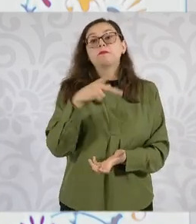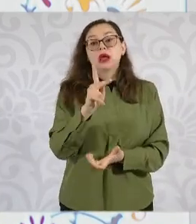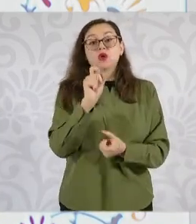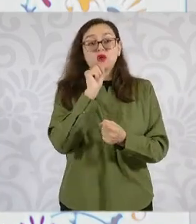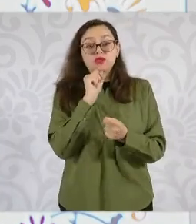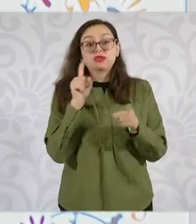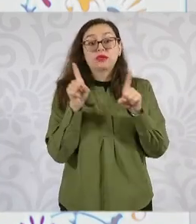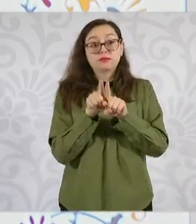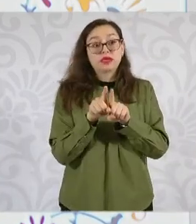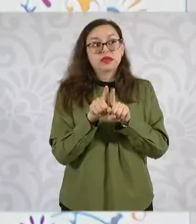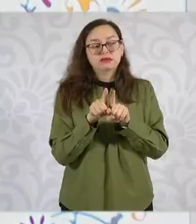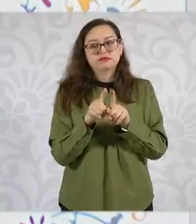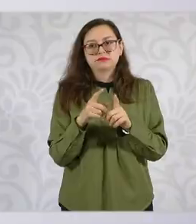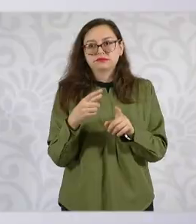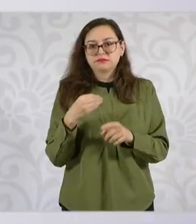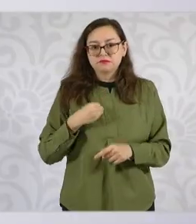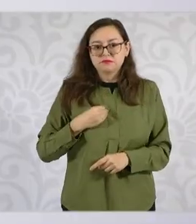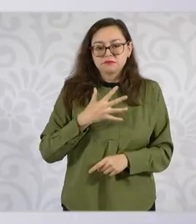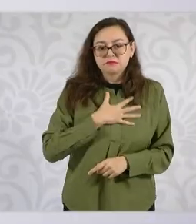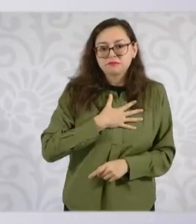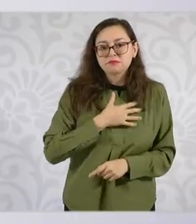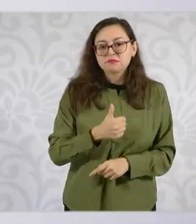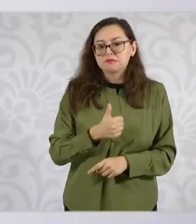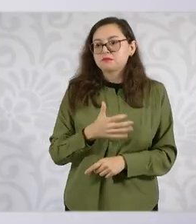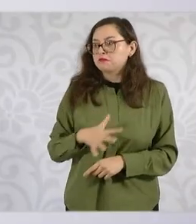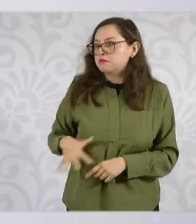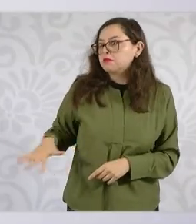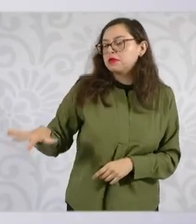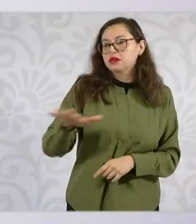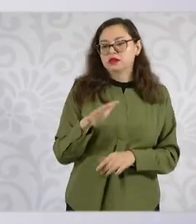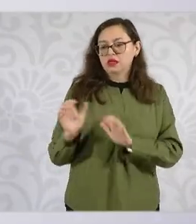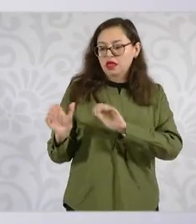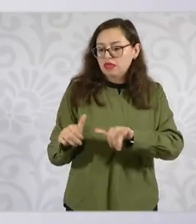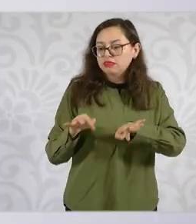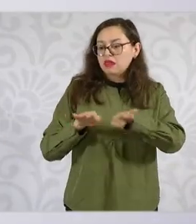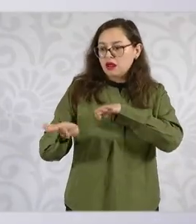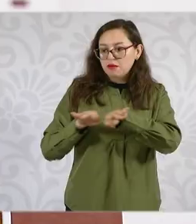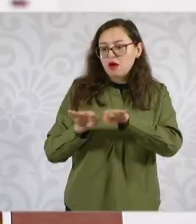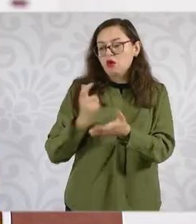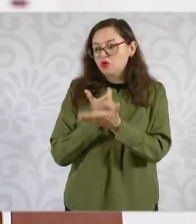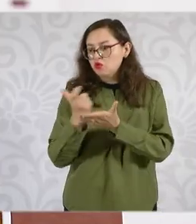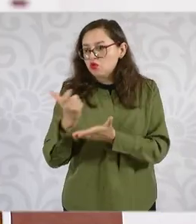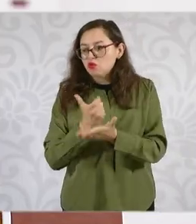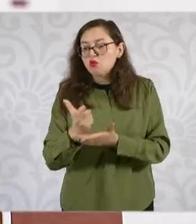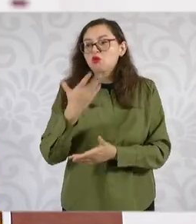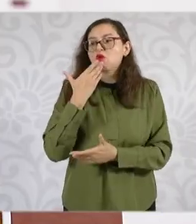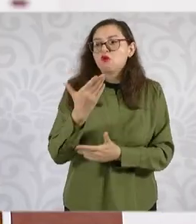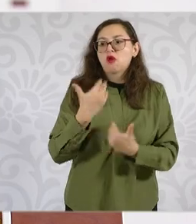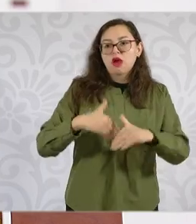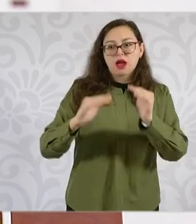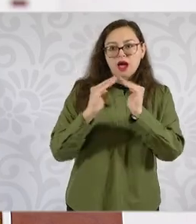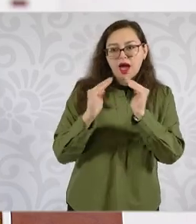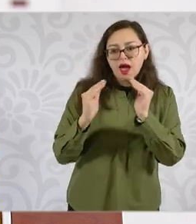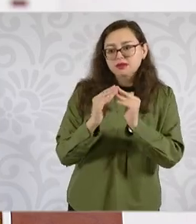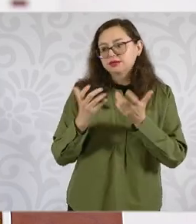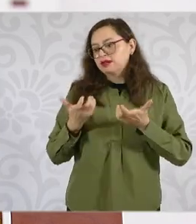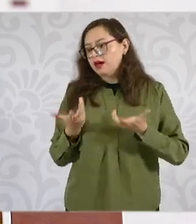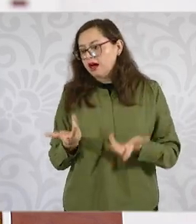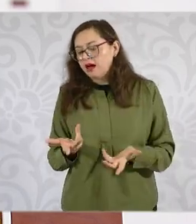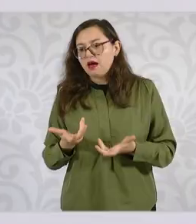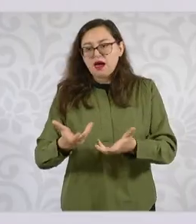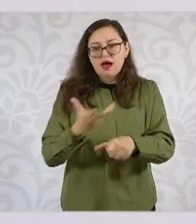signifique también bienestar, es decir, buenos salarios, vivienda, infraestructura, acceso a agua